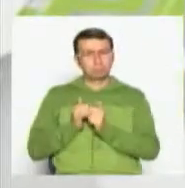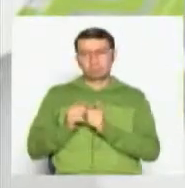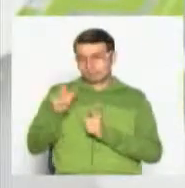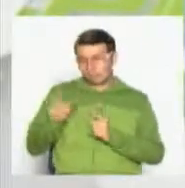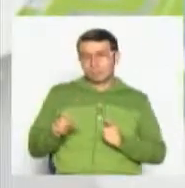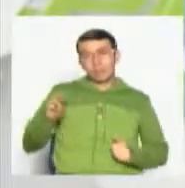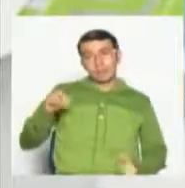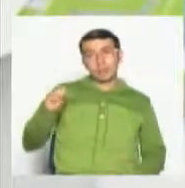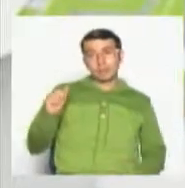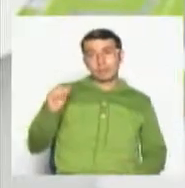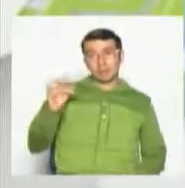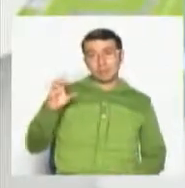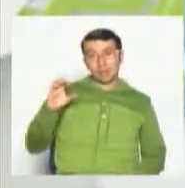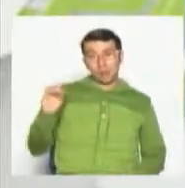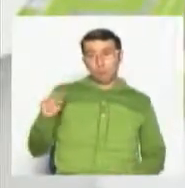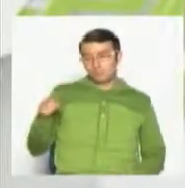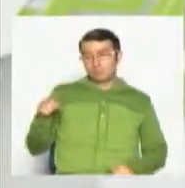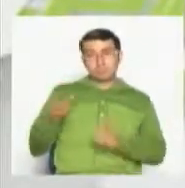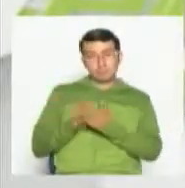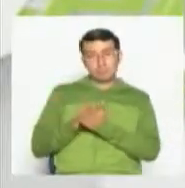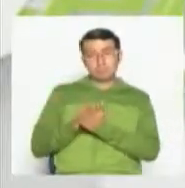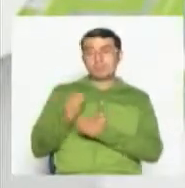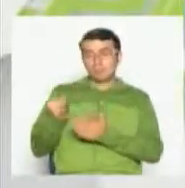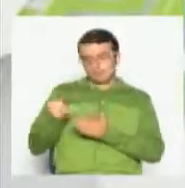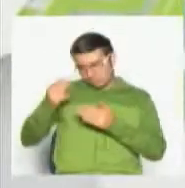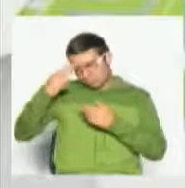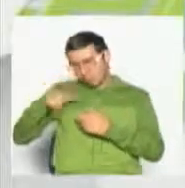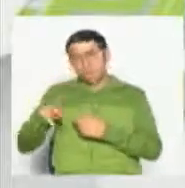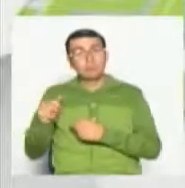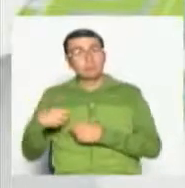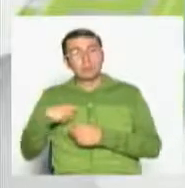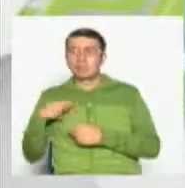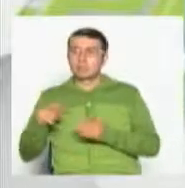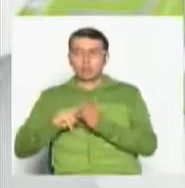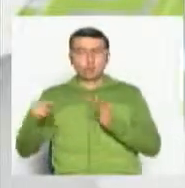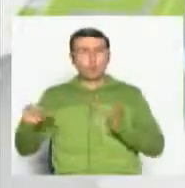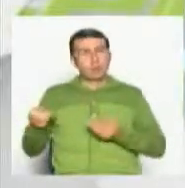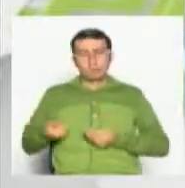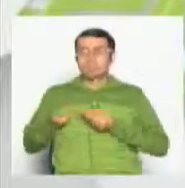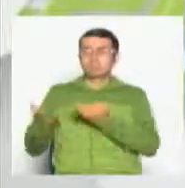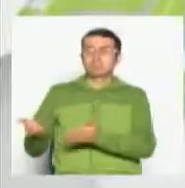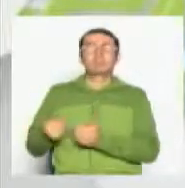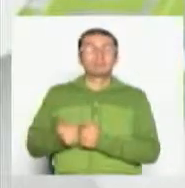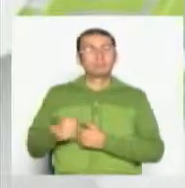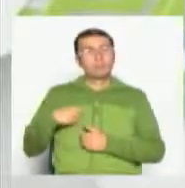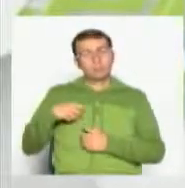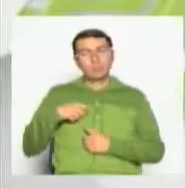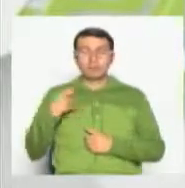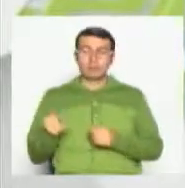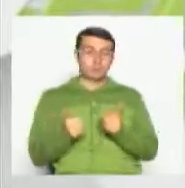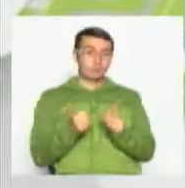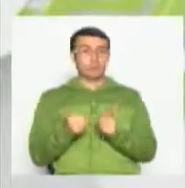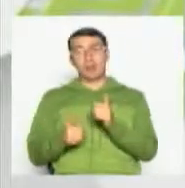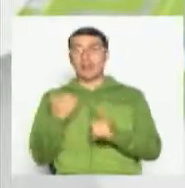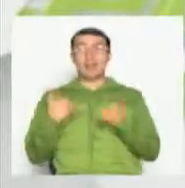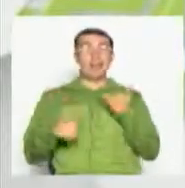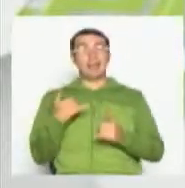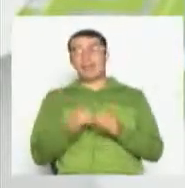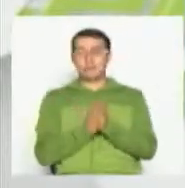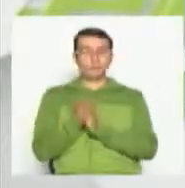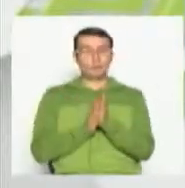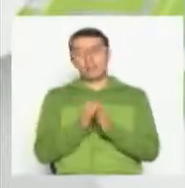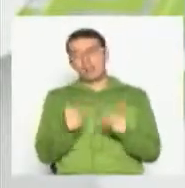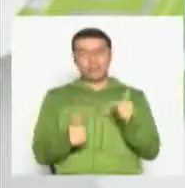mío. Mateo el mío, a Dios gracias, tiene la tecnología al servicio de él, tiene su Xbox, sus cosas, pero él